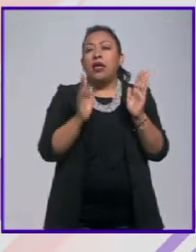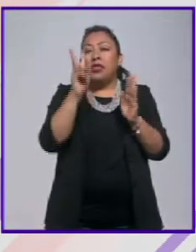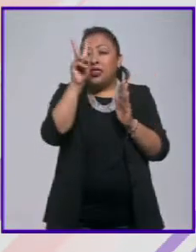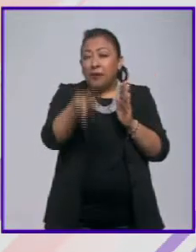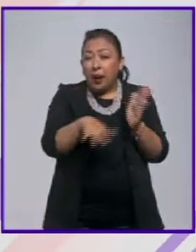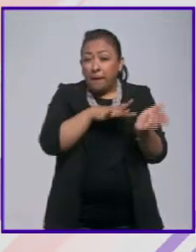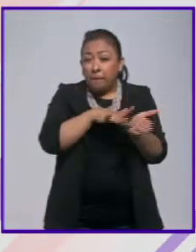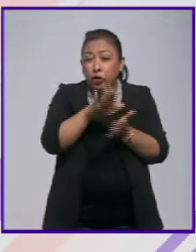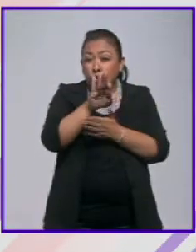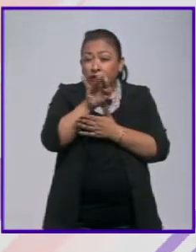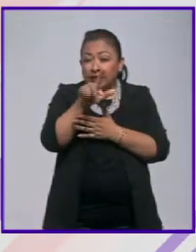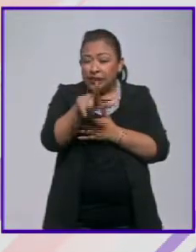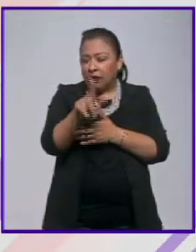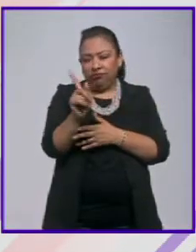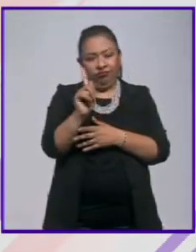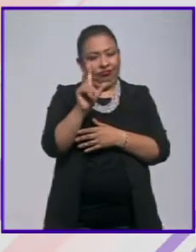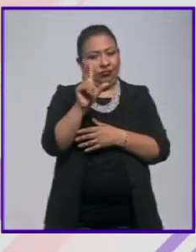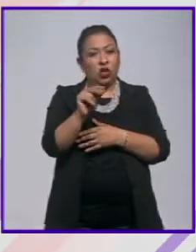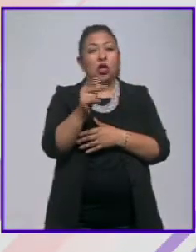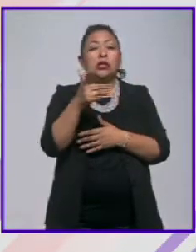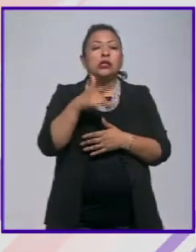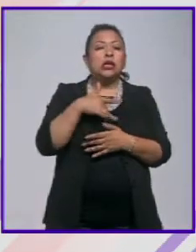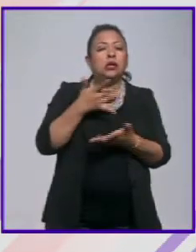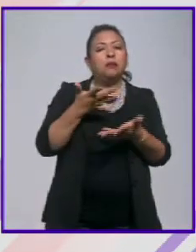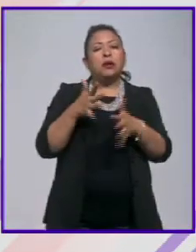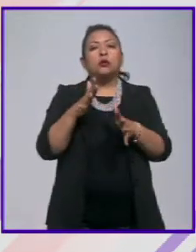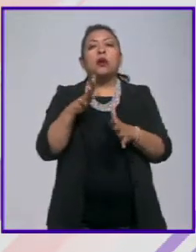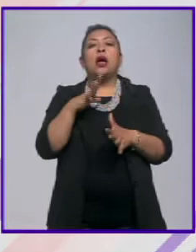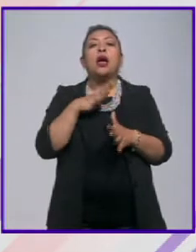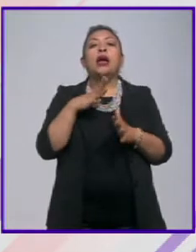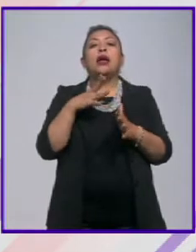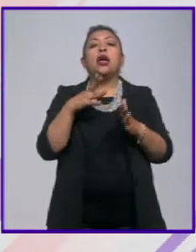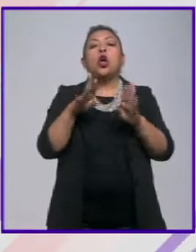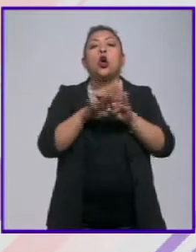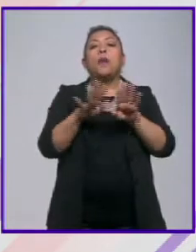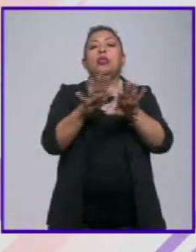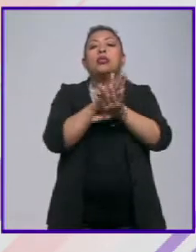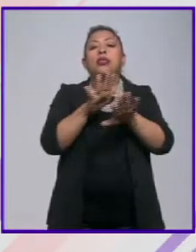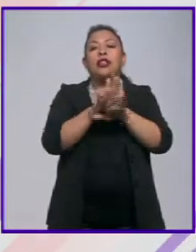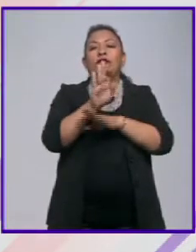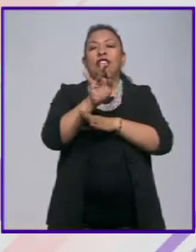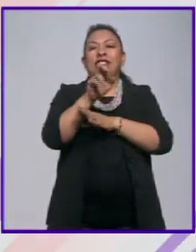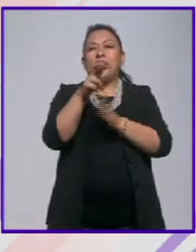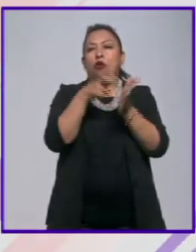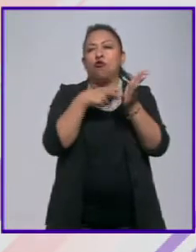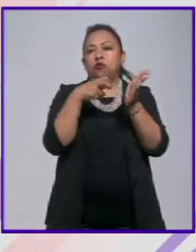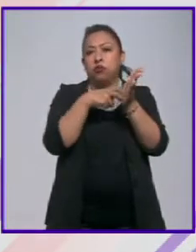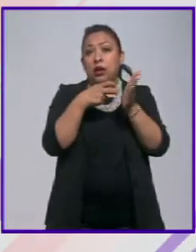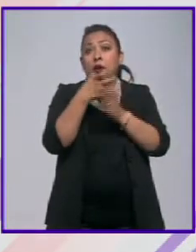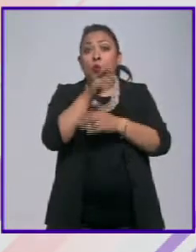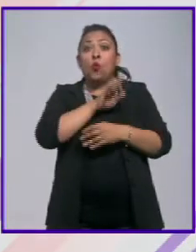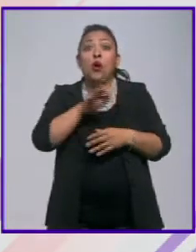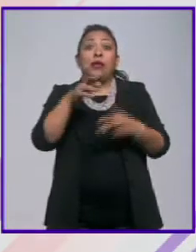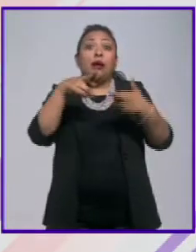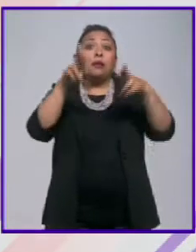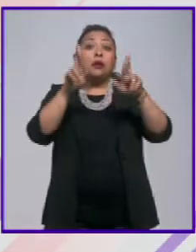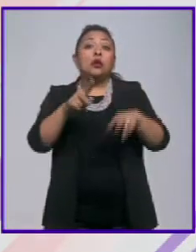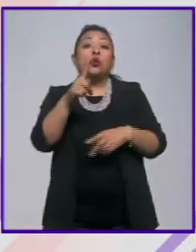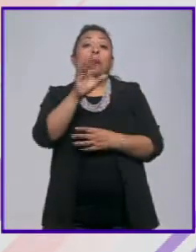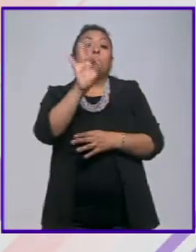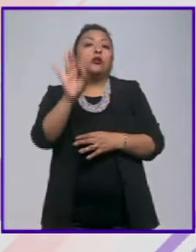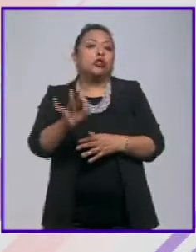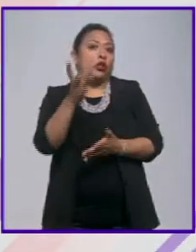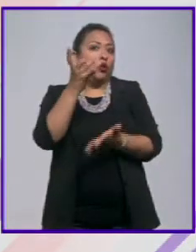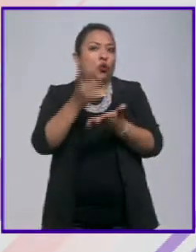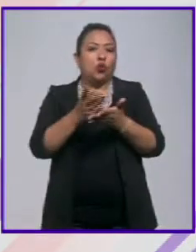estímulos fiscales el estímulo fiscal se calcula sobre una reforma fiscal y esa reforma fiscal podría representar solamente el 1